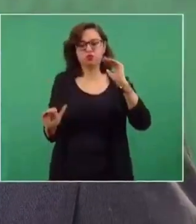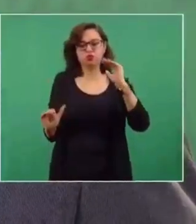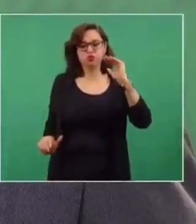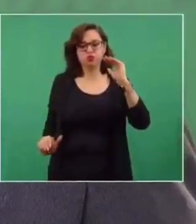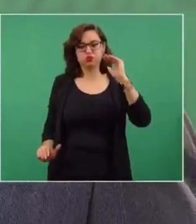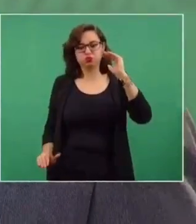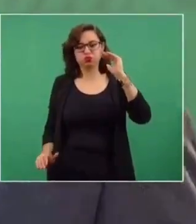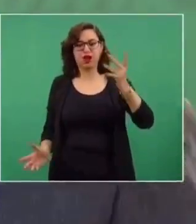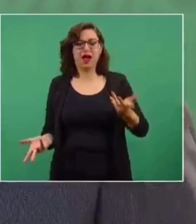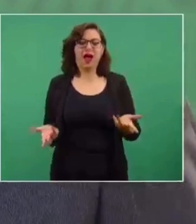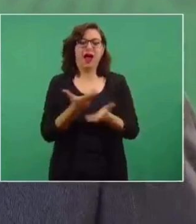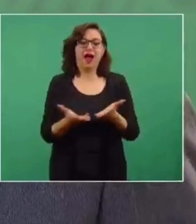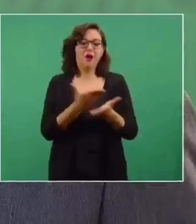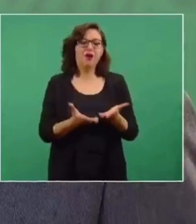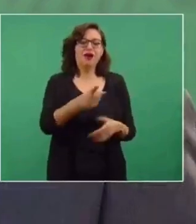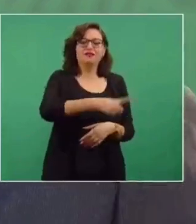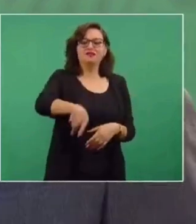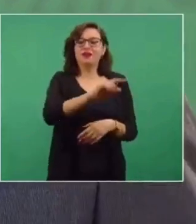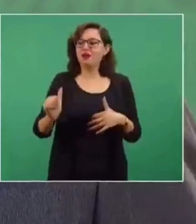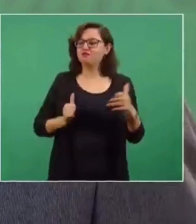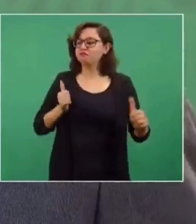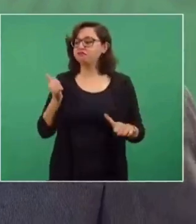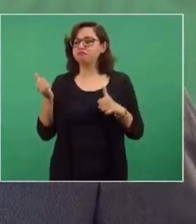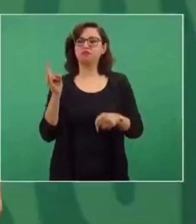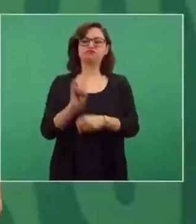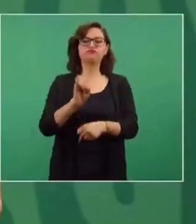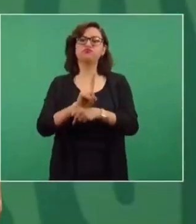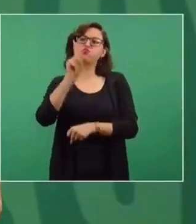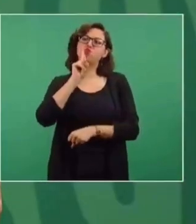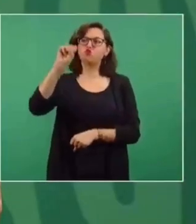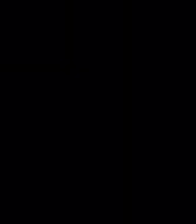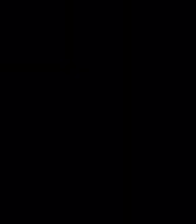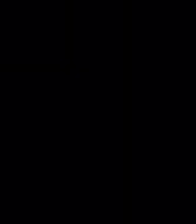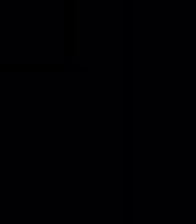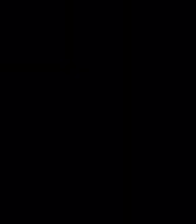social, ahora se disfracen de feministas.